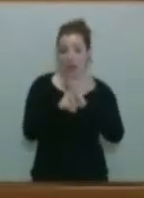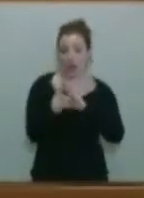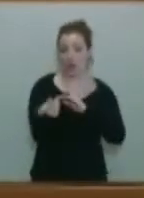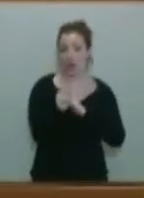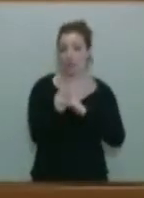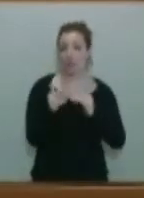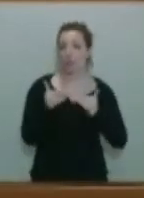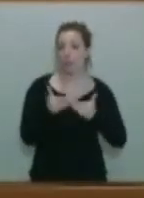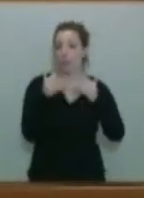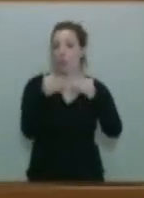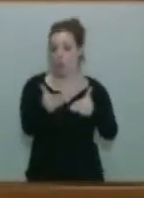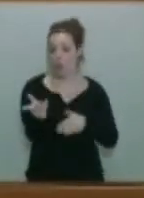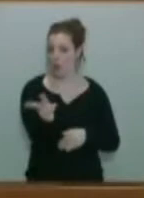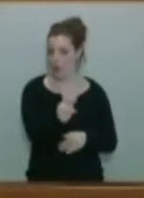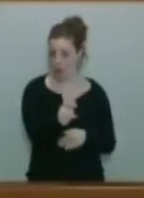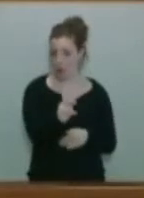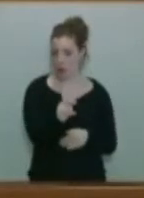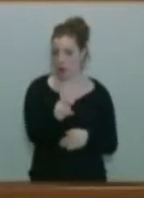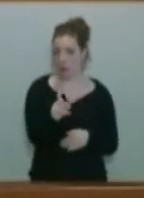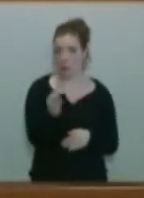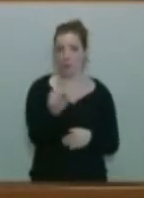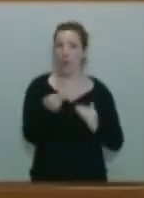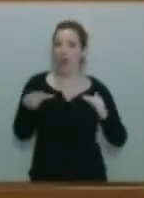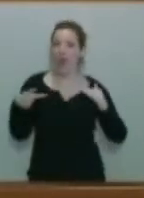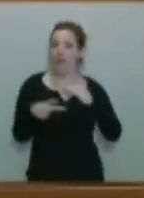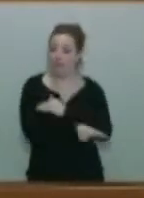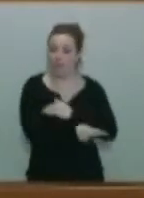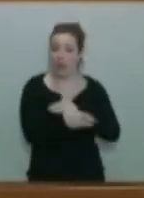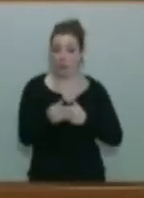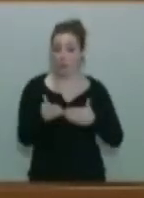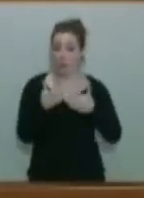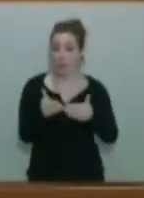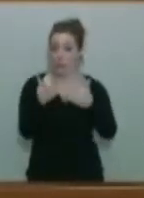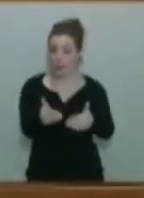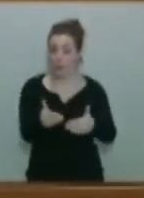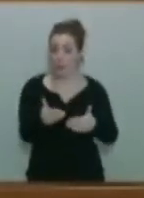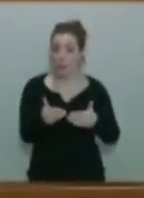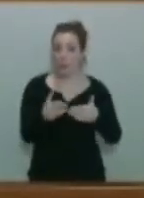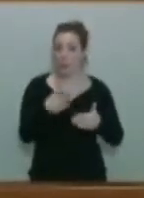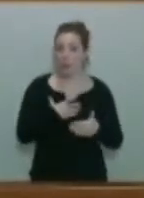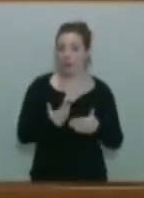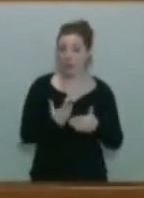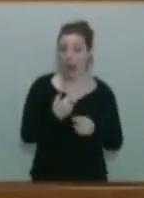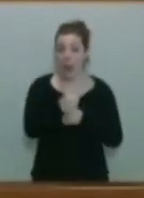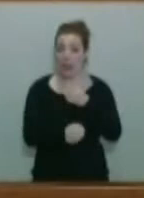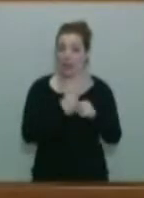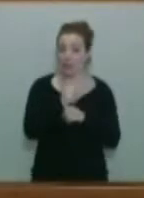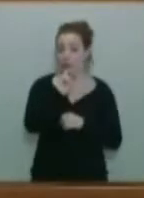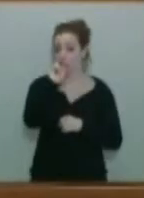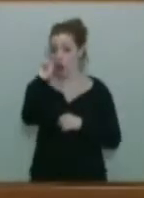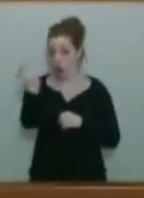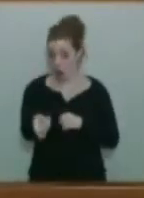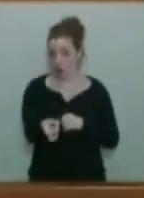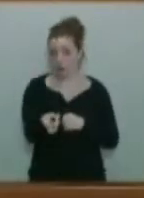ningún retraso, sino precisamente impidiendo que este retraso pudiese incluso trasladar a otras legislaturas las autorizaciones que damos